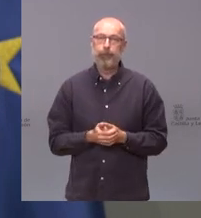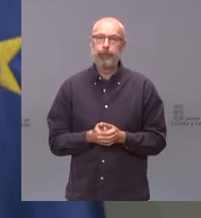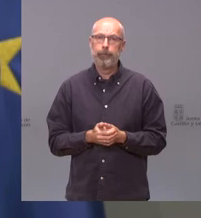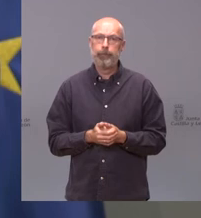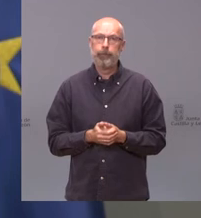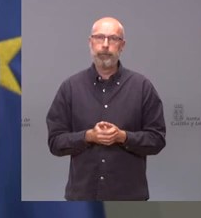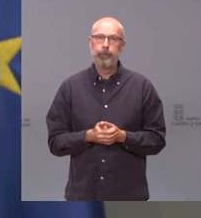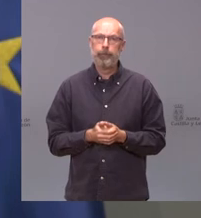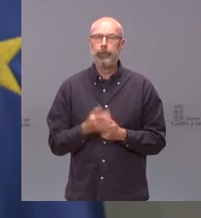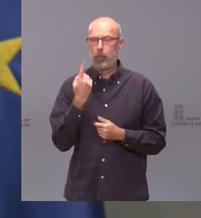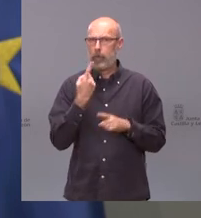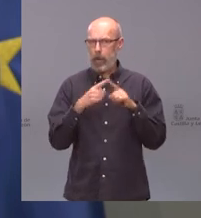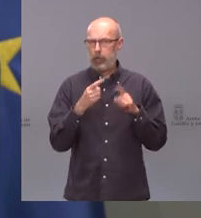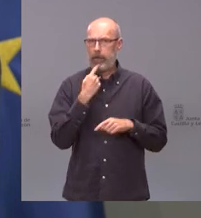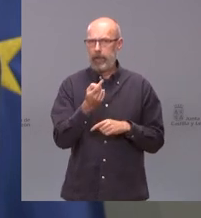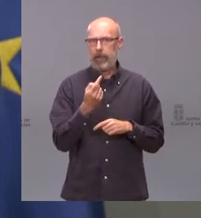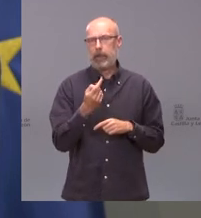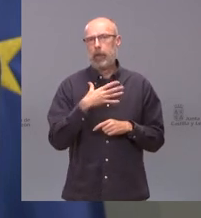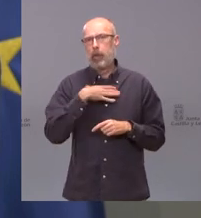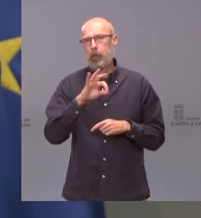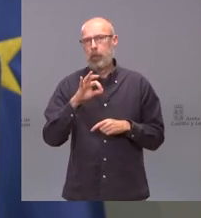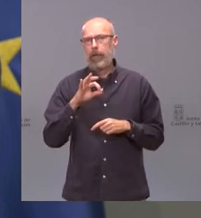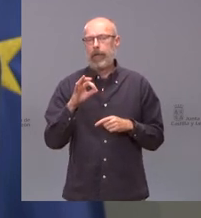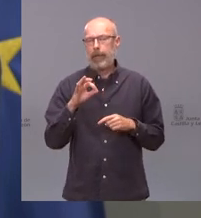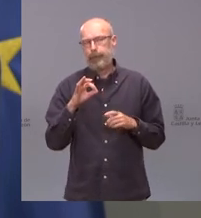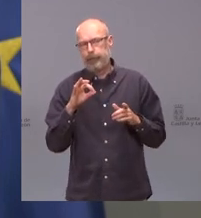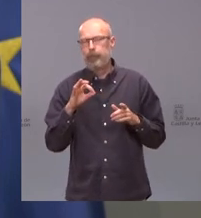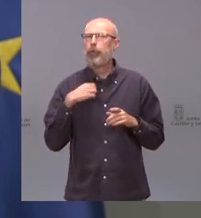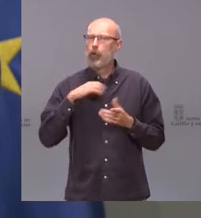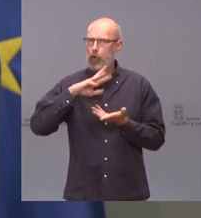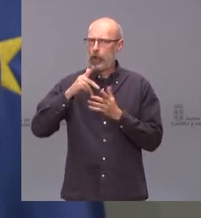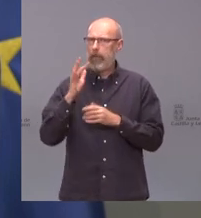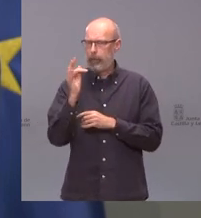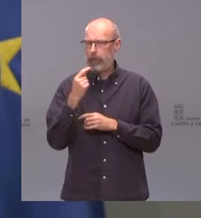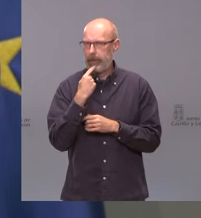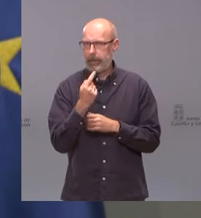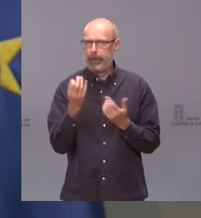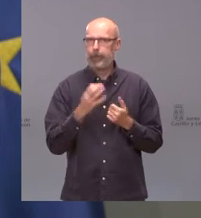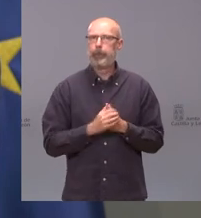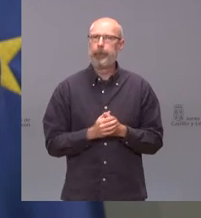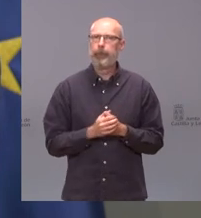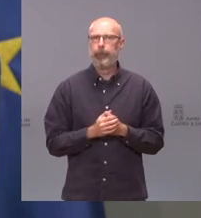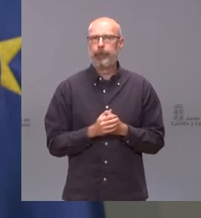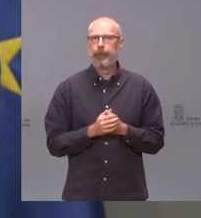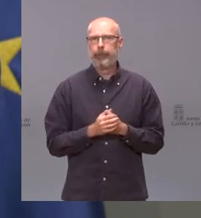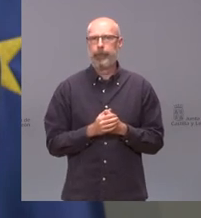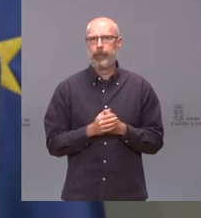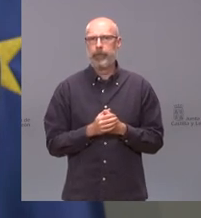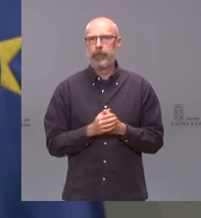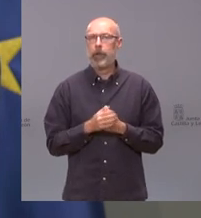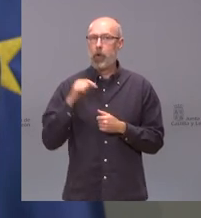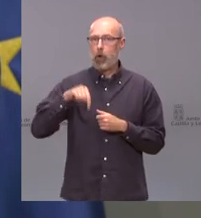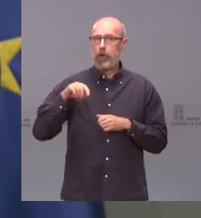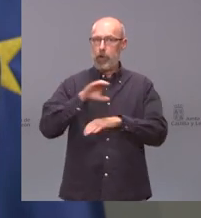voy a hacer una cosa que igual me mata pero decirles una buena noticia que hoy nuestro